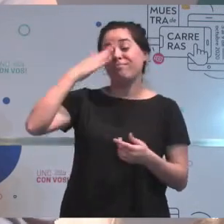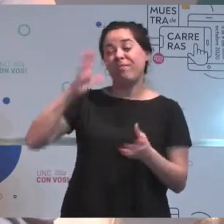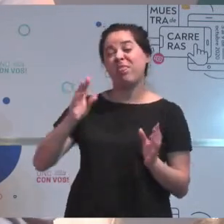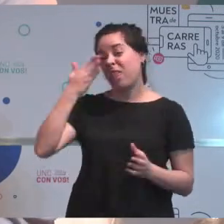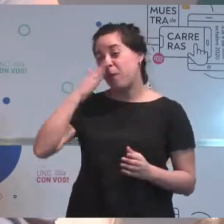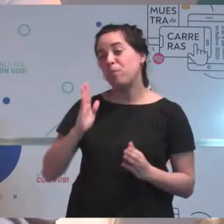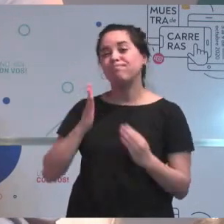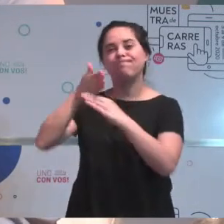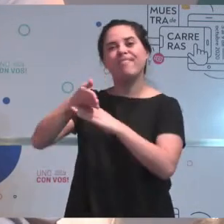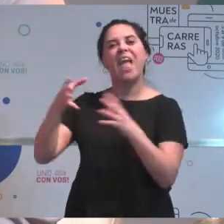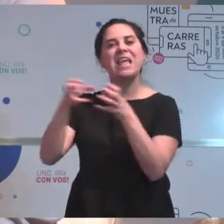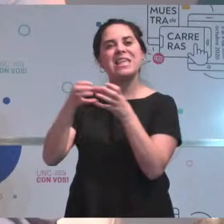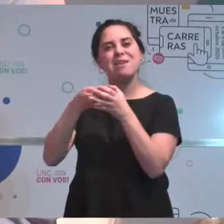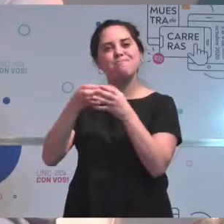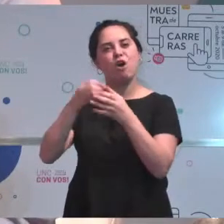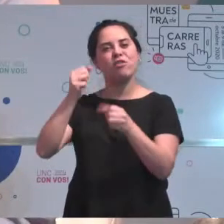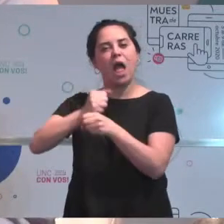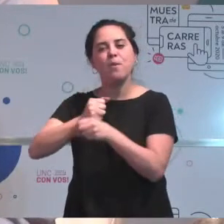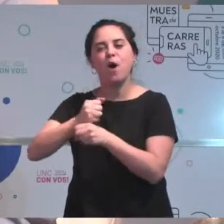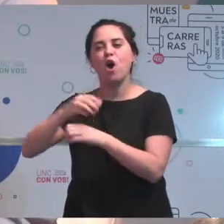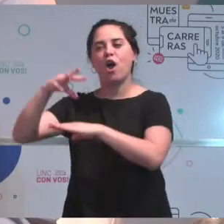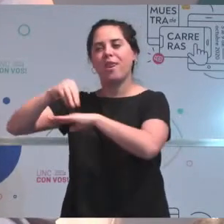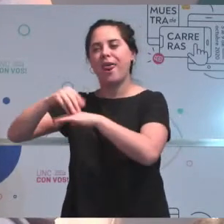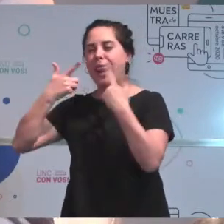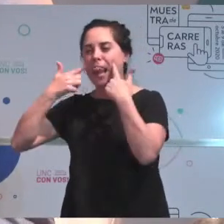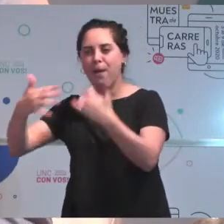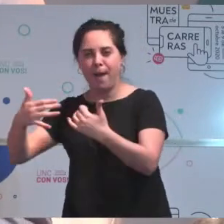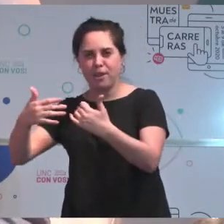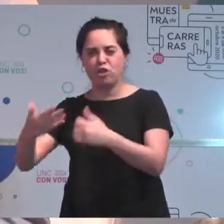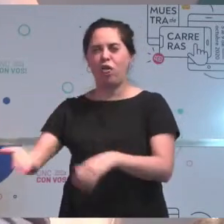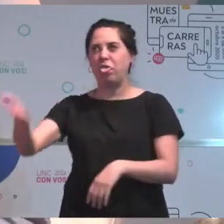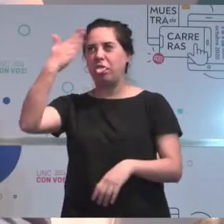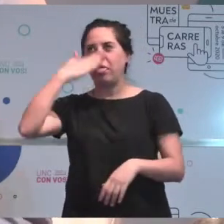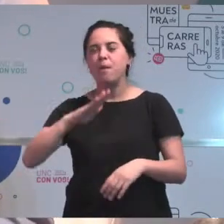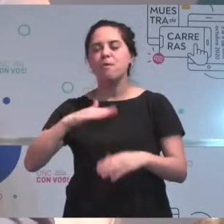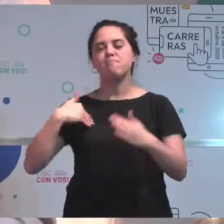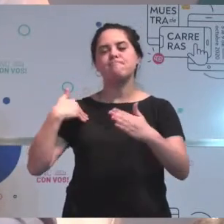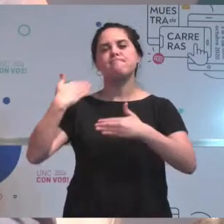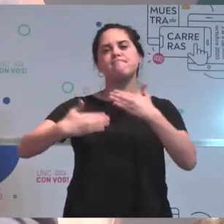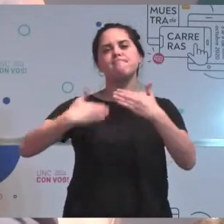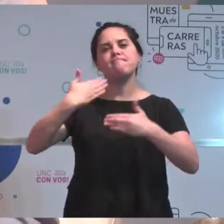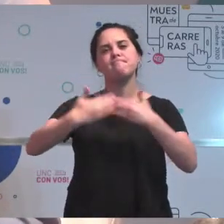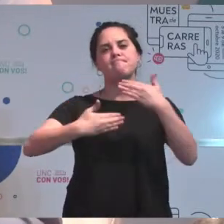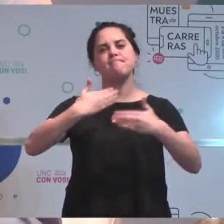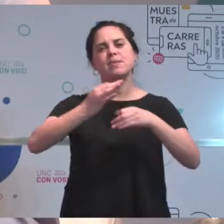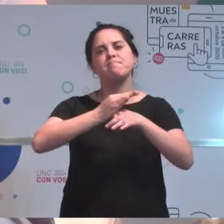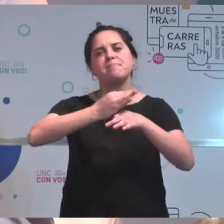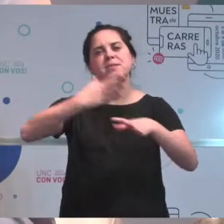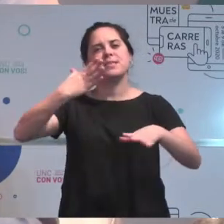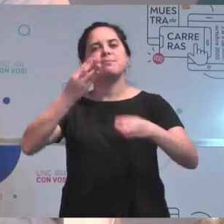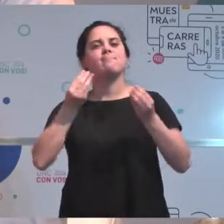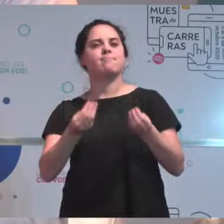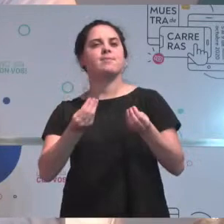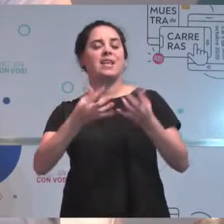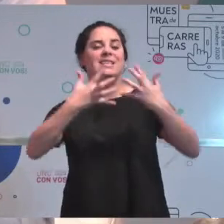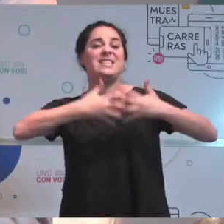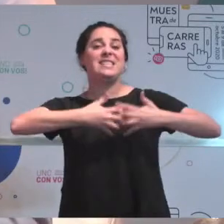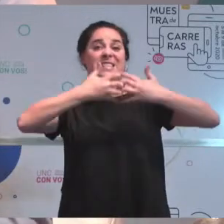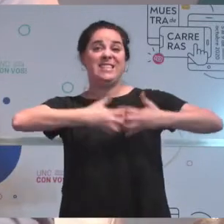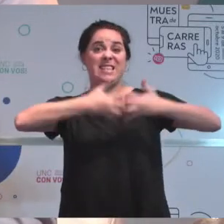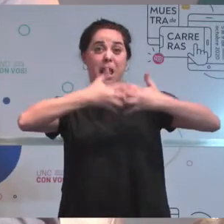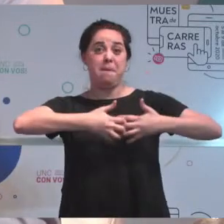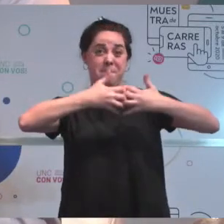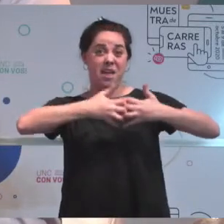mensura y relevamientos. Y después con el tiempo me fui especializando en lo que es más bien la parte de sistemas de